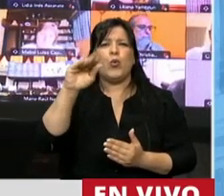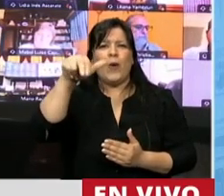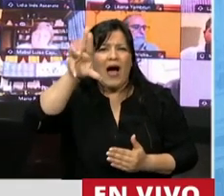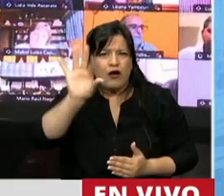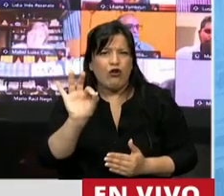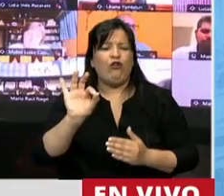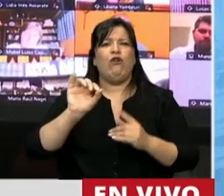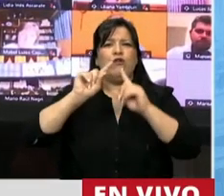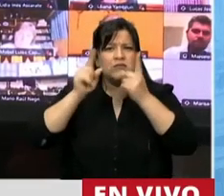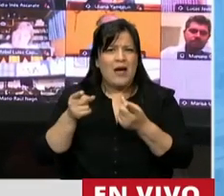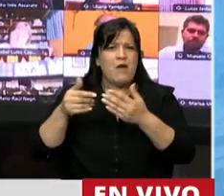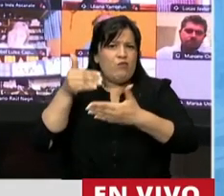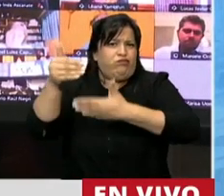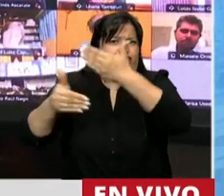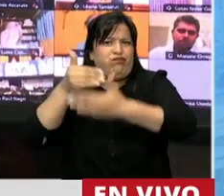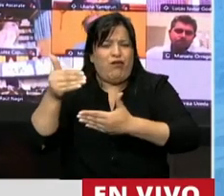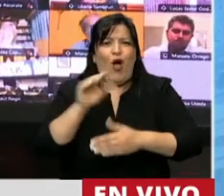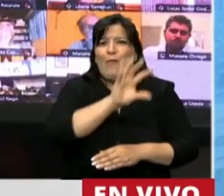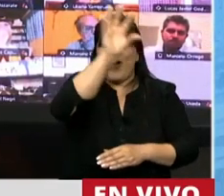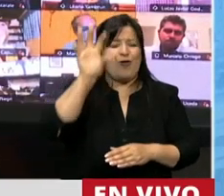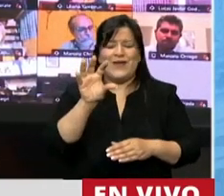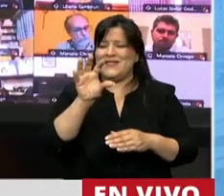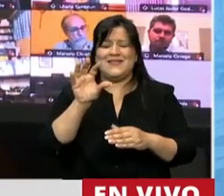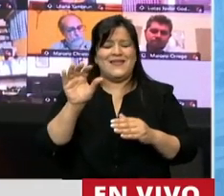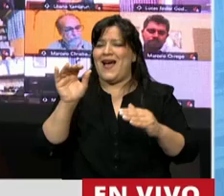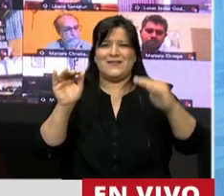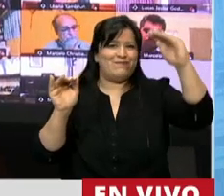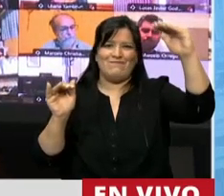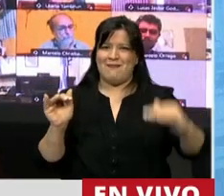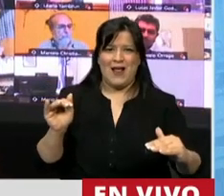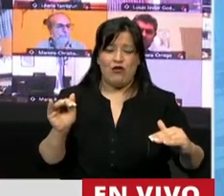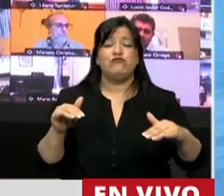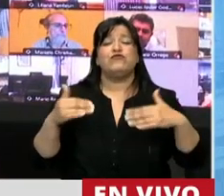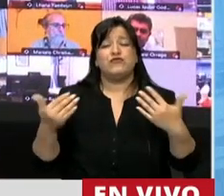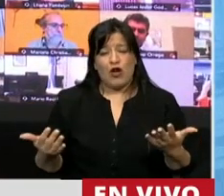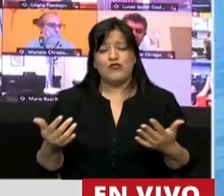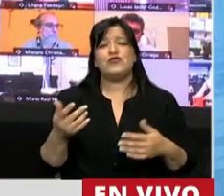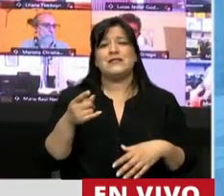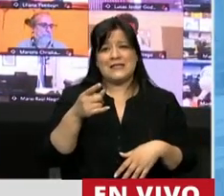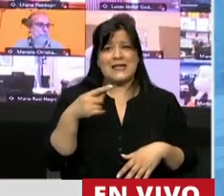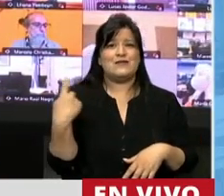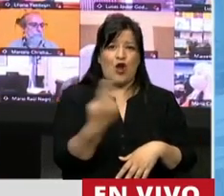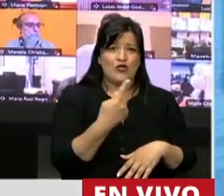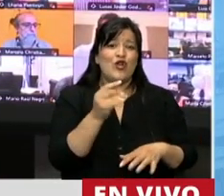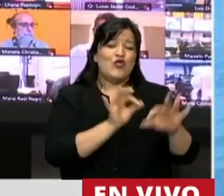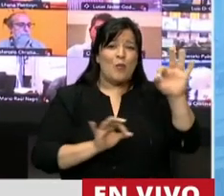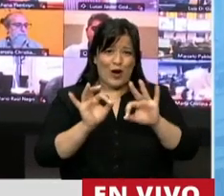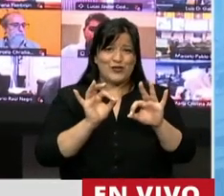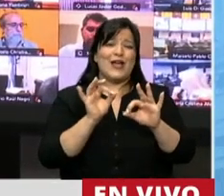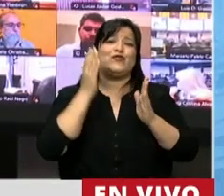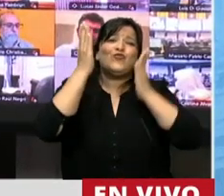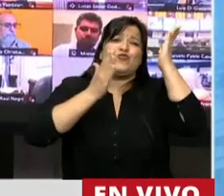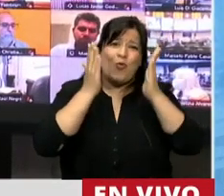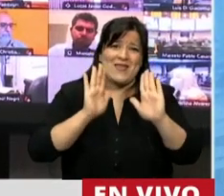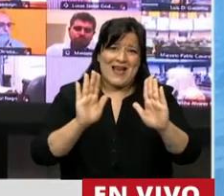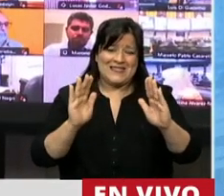en desmedio del país. Y creo que es compartible, de algún modo, esa aspiración de este proyecto, pero también hay que